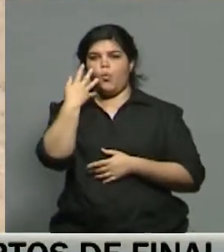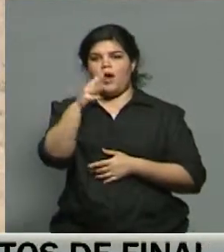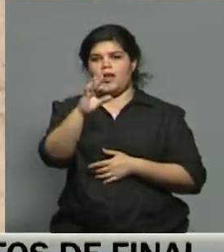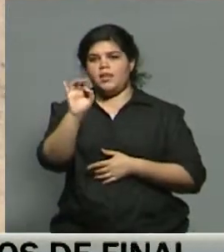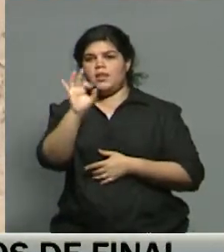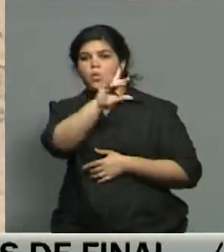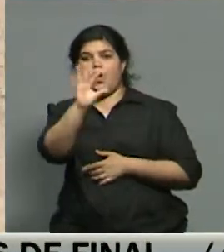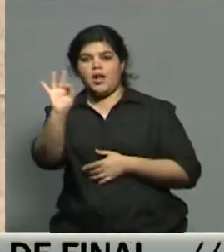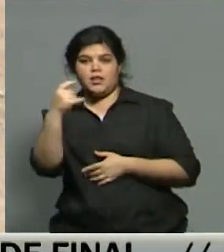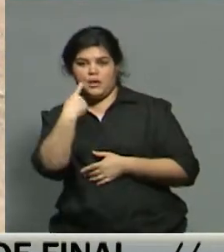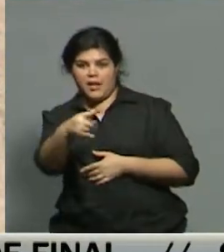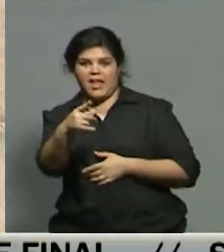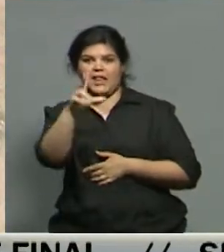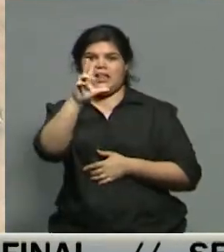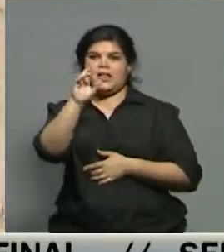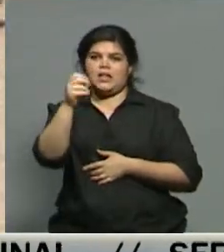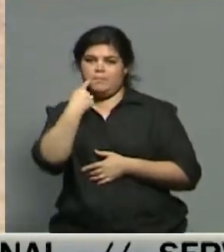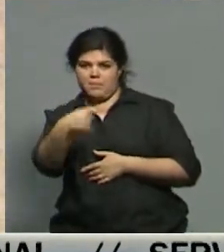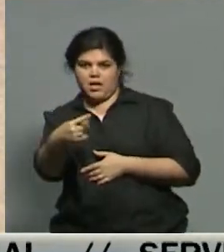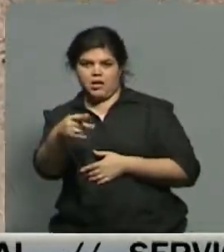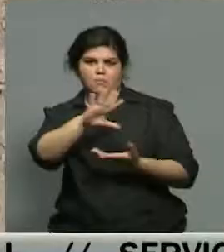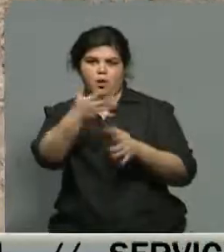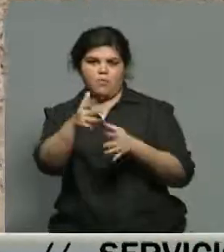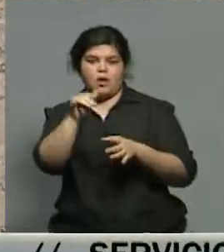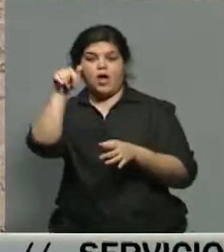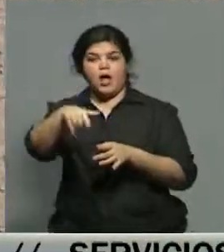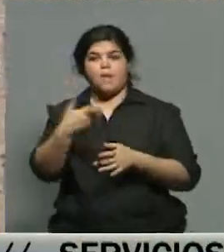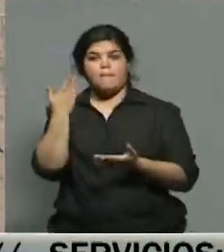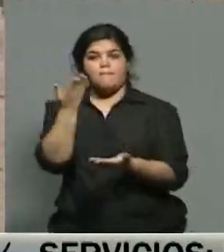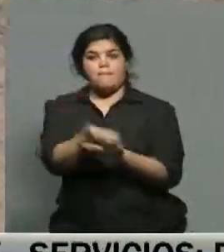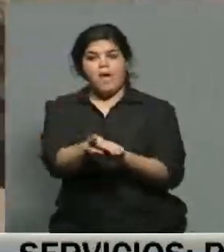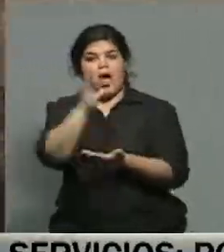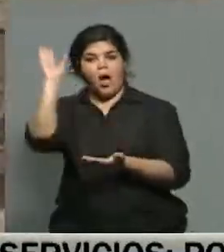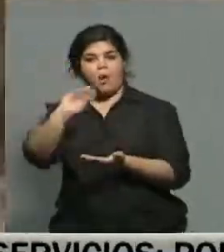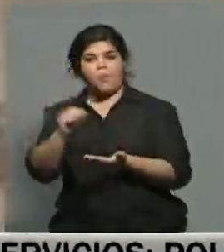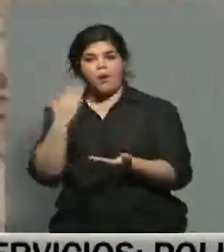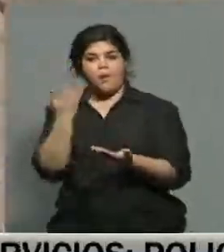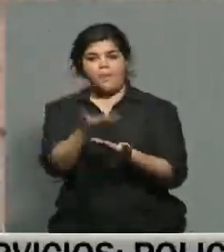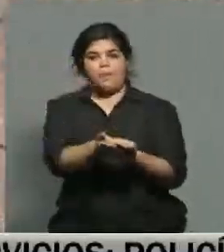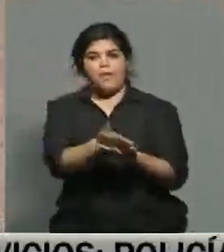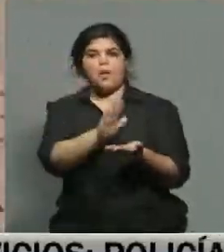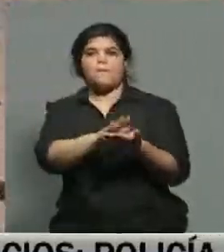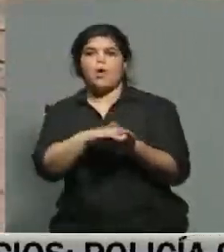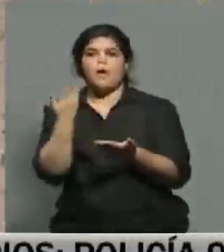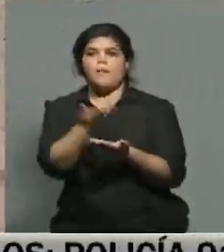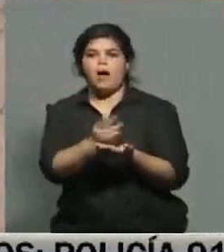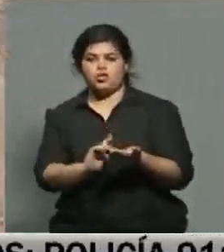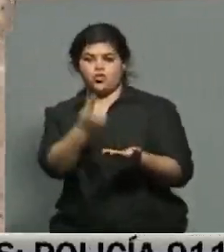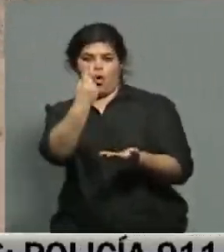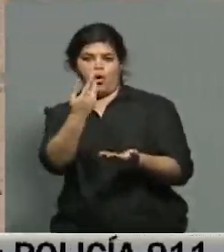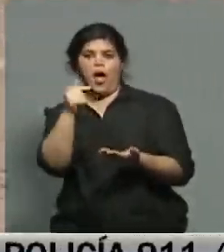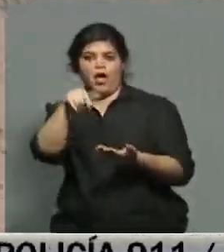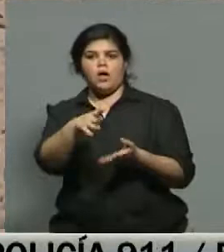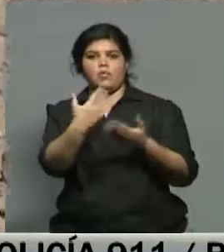expresó el abogado Carlos Varela Álvarez y dijo que habían pedido ser querellantes particulares en esa causa, que la Fundación Cuyunche sea